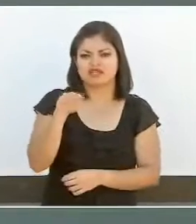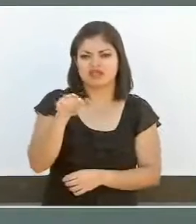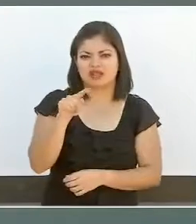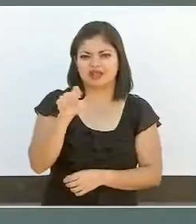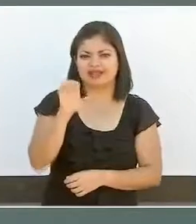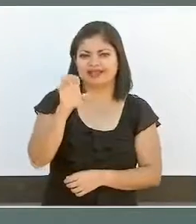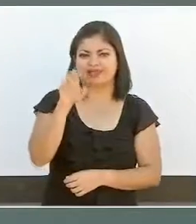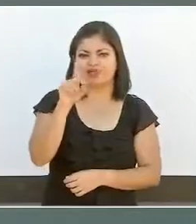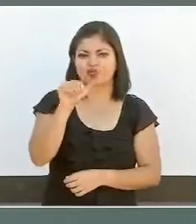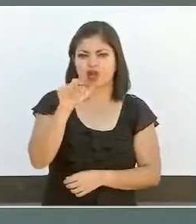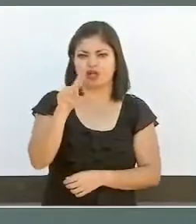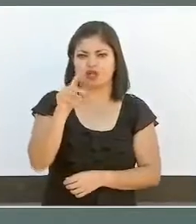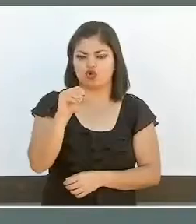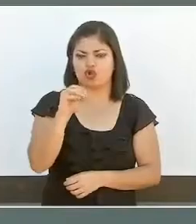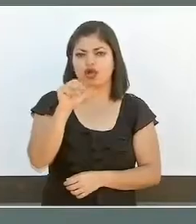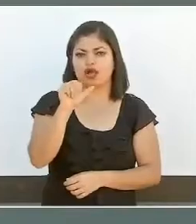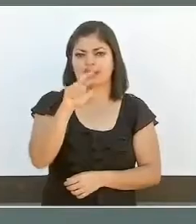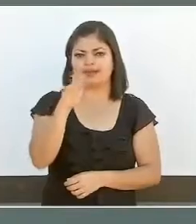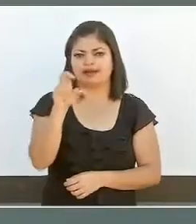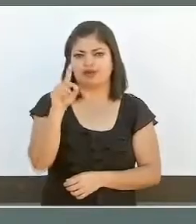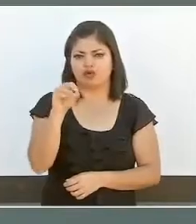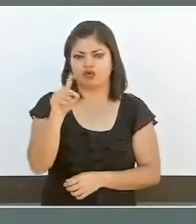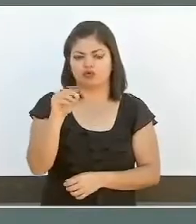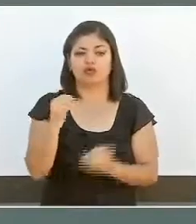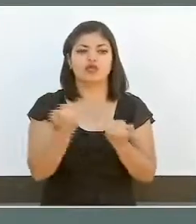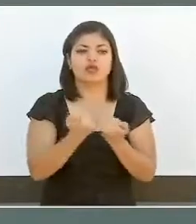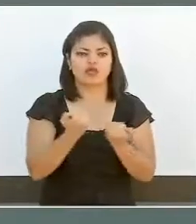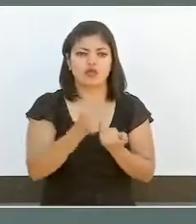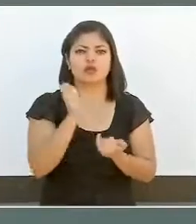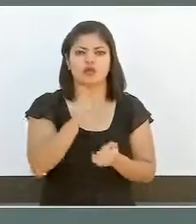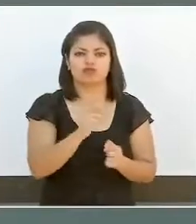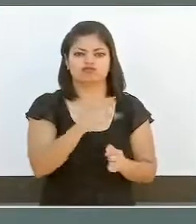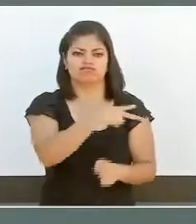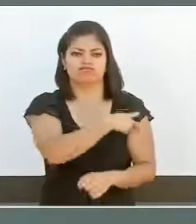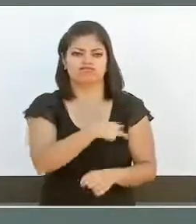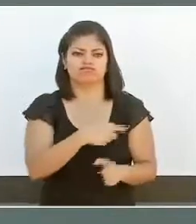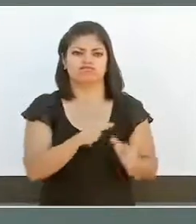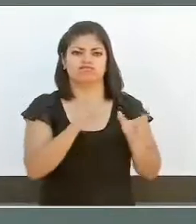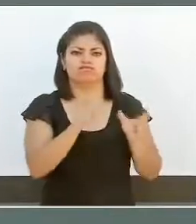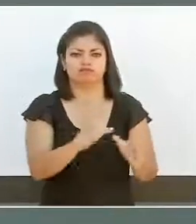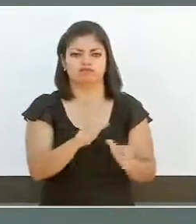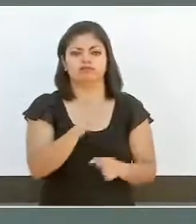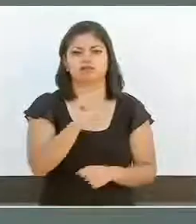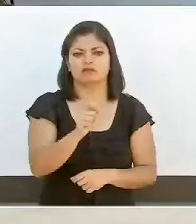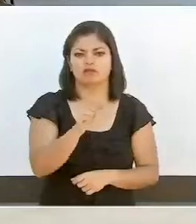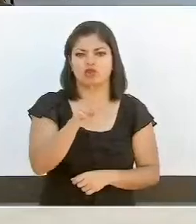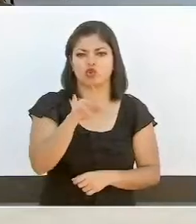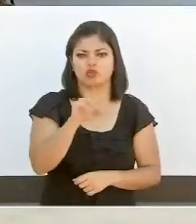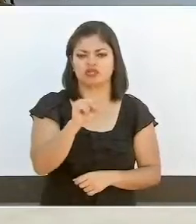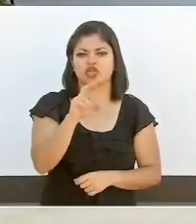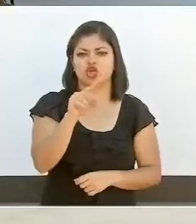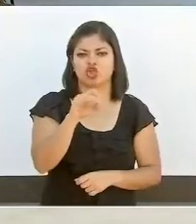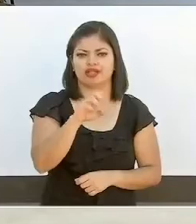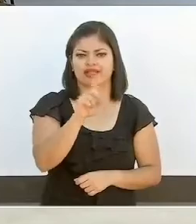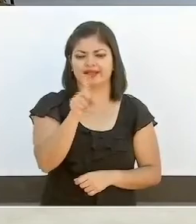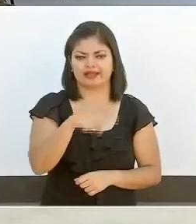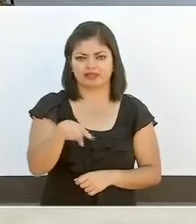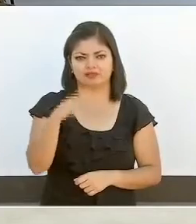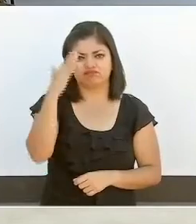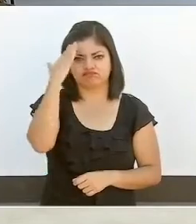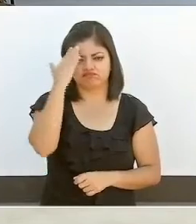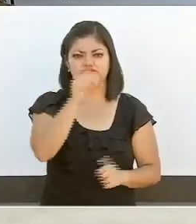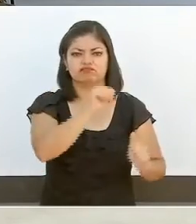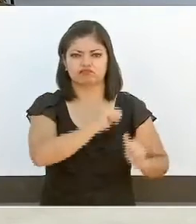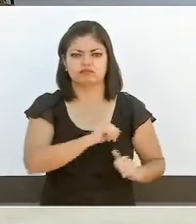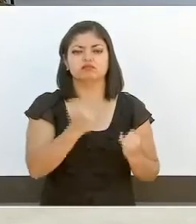Aramburo. Así como el comandante de la Guardia Nacional, el comisario general Luis Rodríguez Bucio, y los mandos,